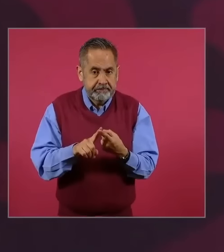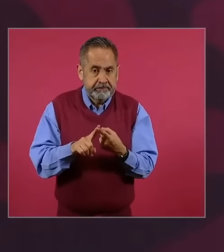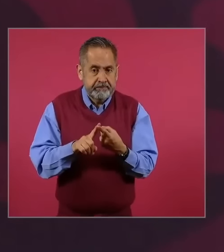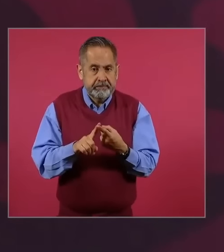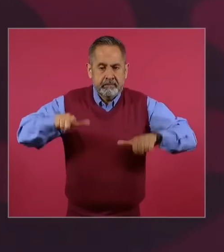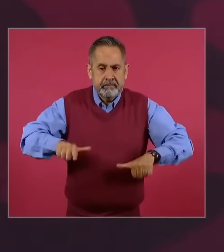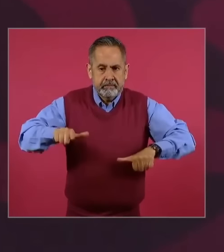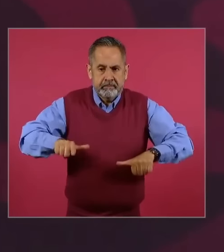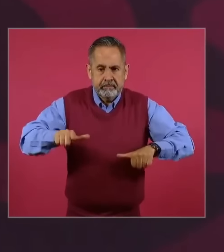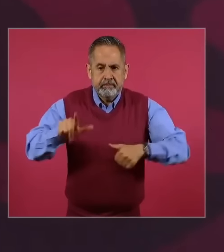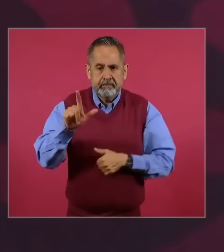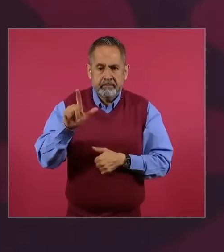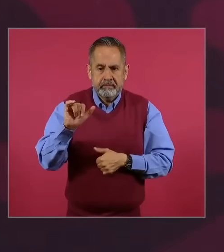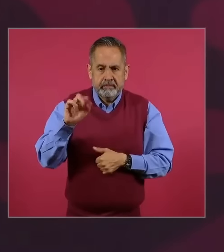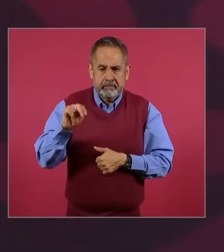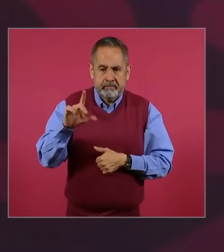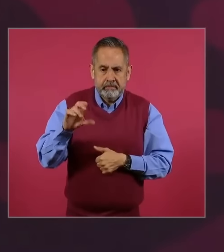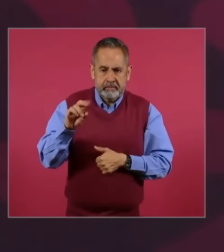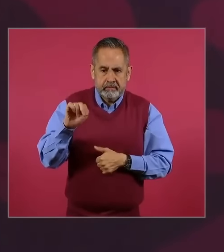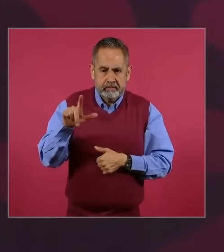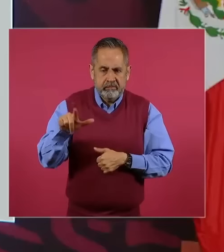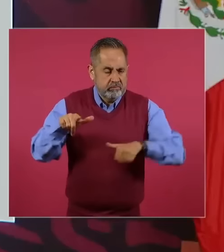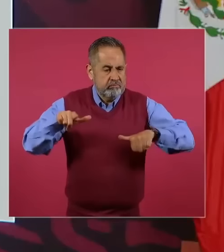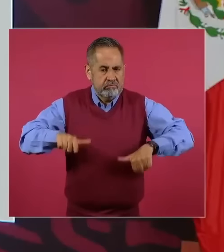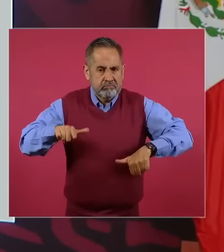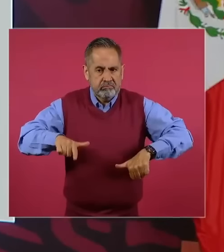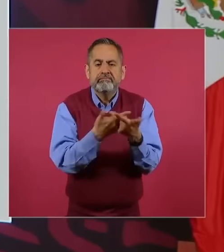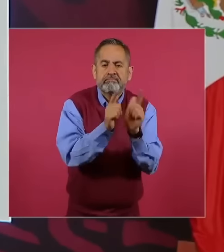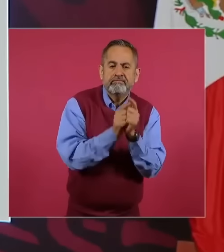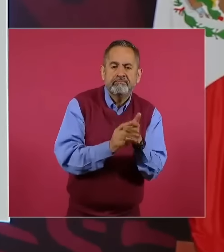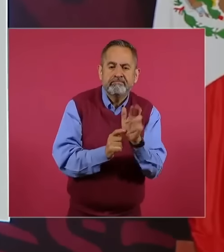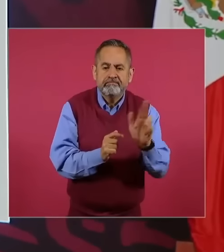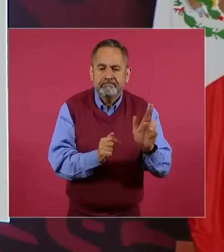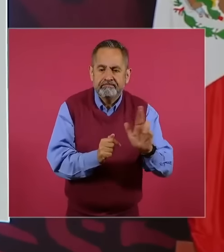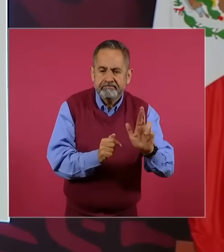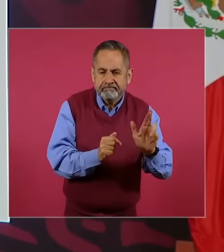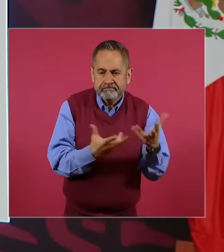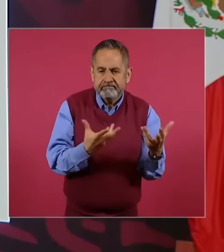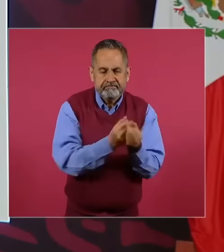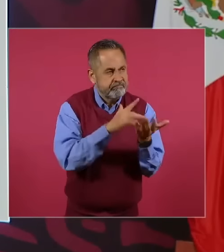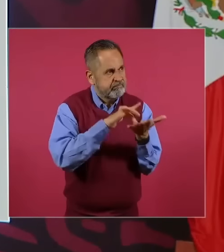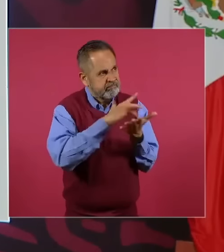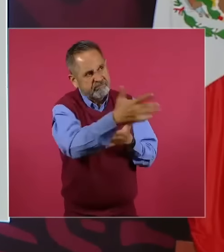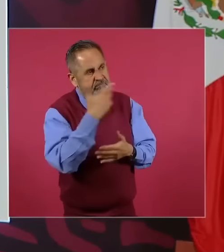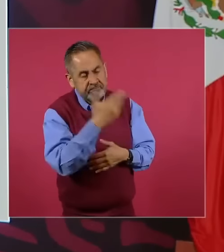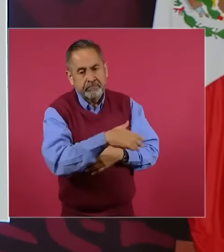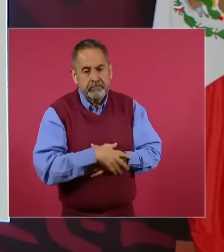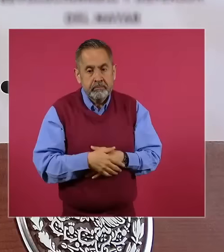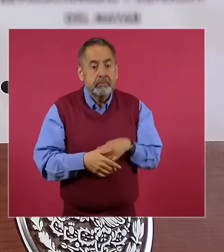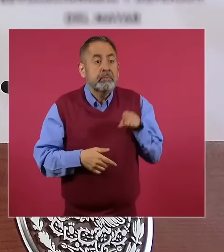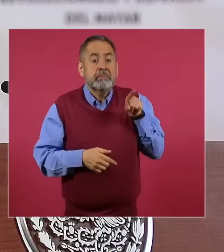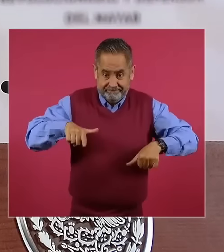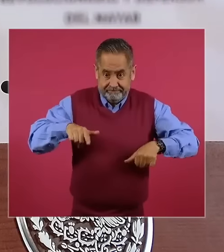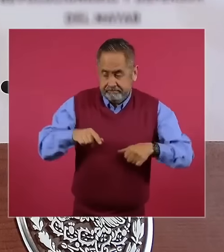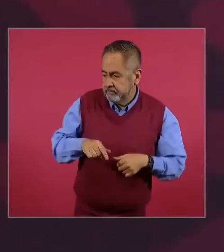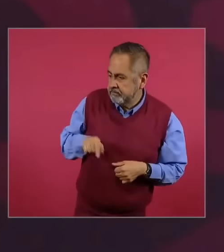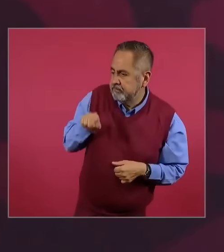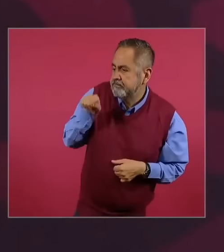Lincoln, fíjese, presidente Lincoln, republicano, pero no reconoció